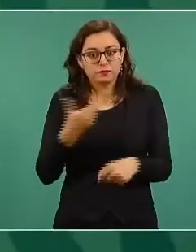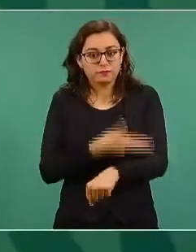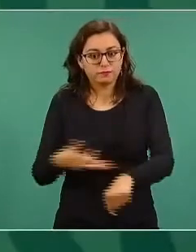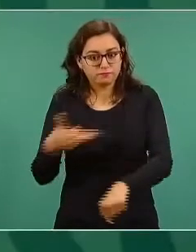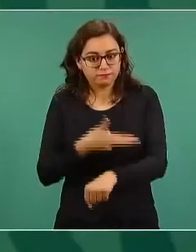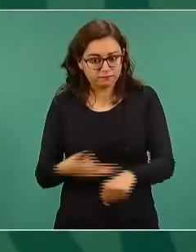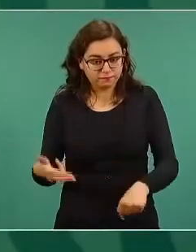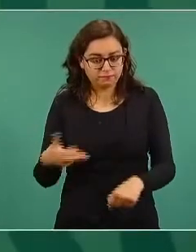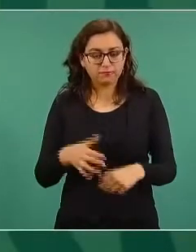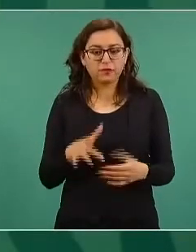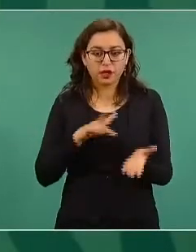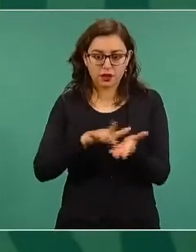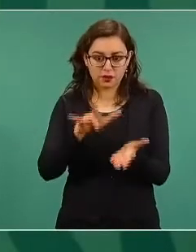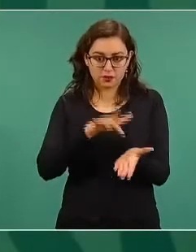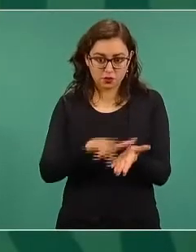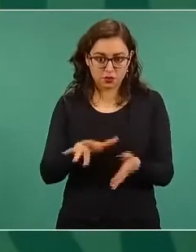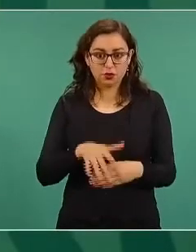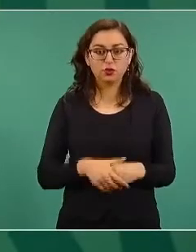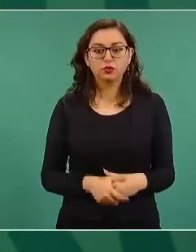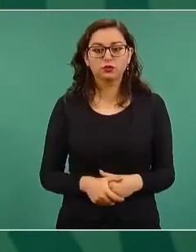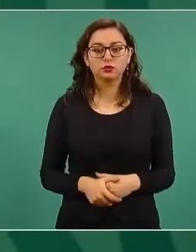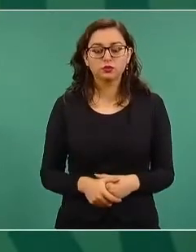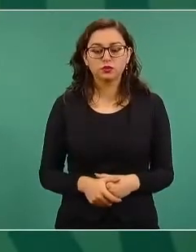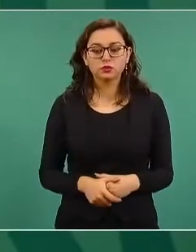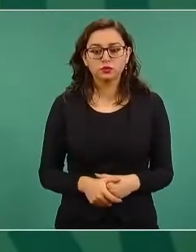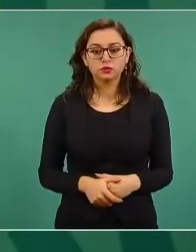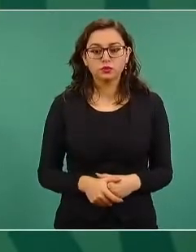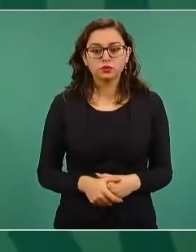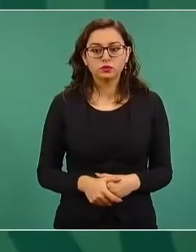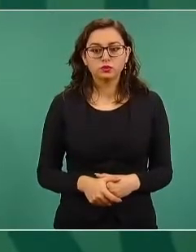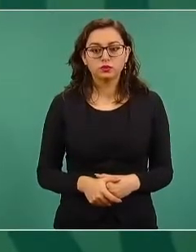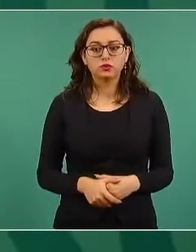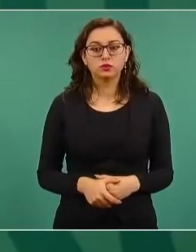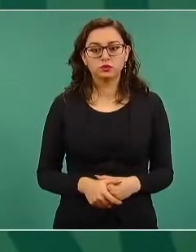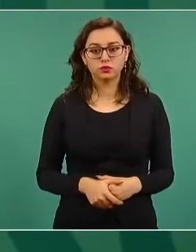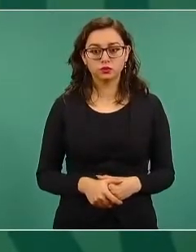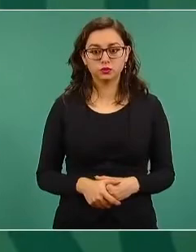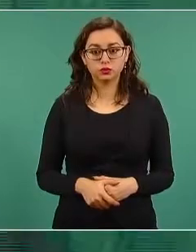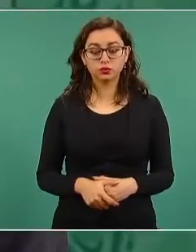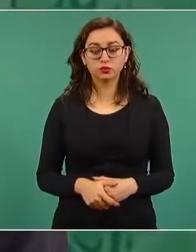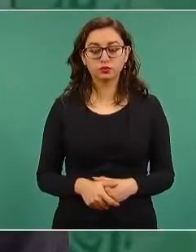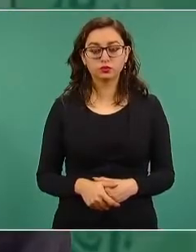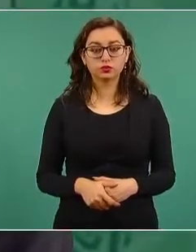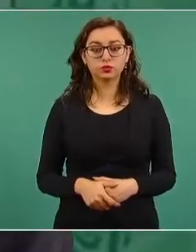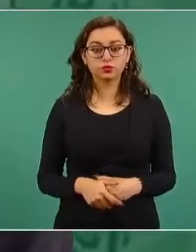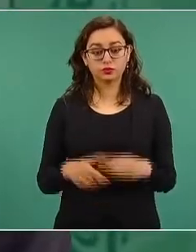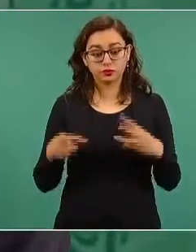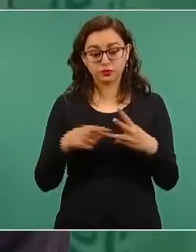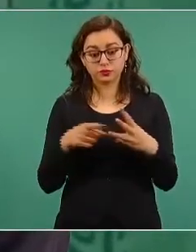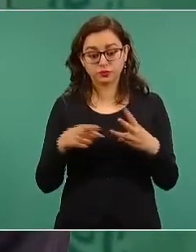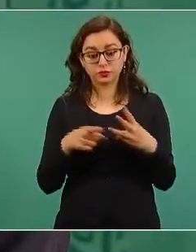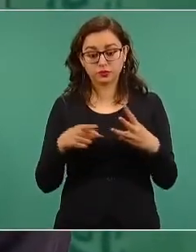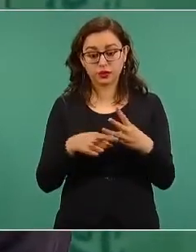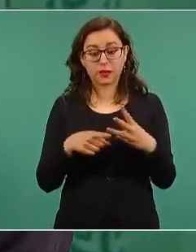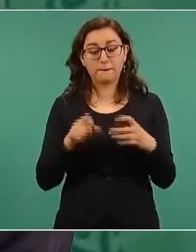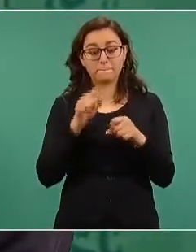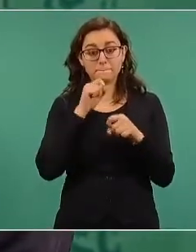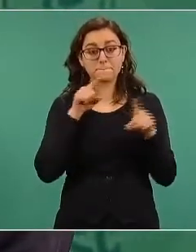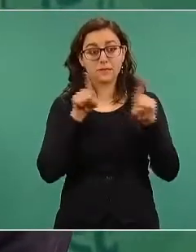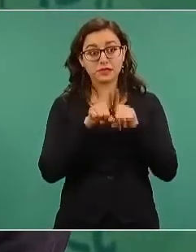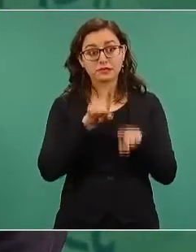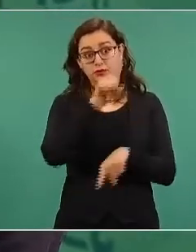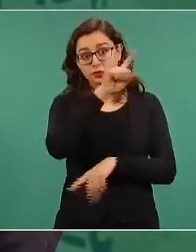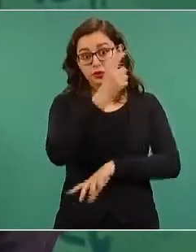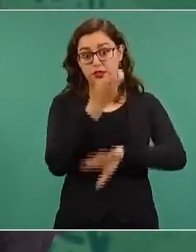Hoy es también el acto de distribuidura del nuevo presidente